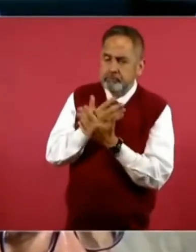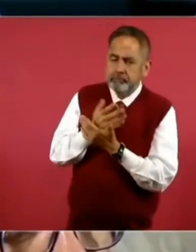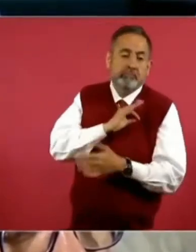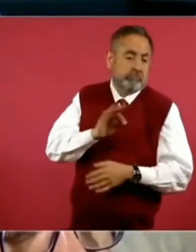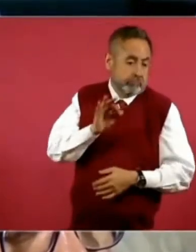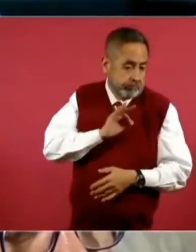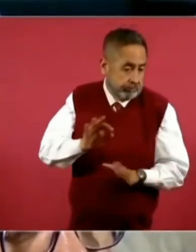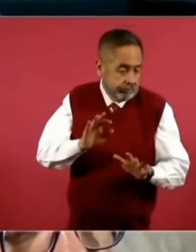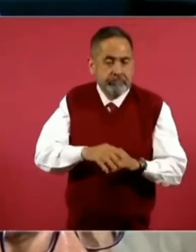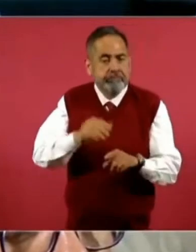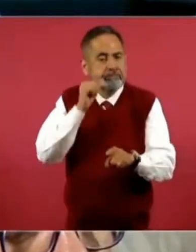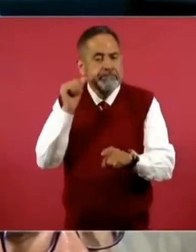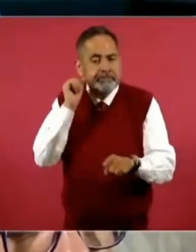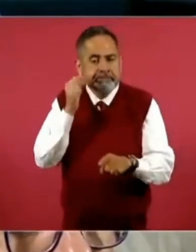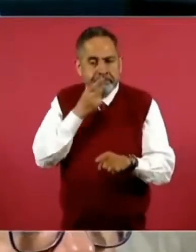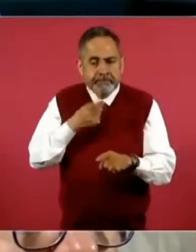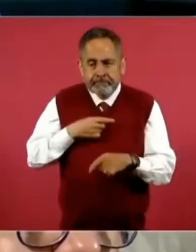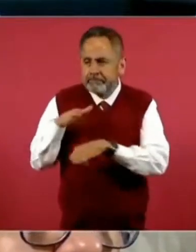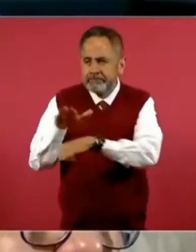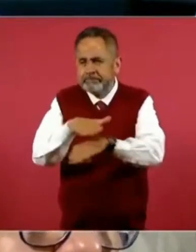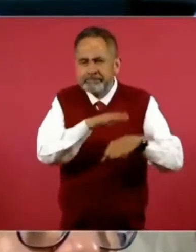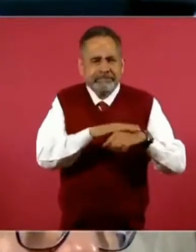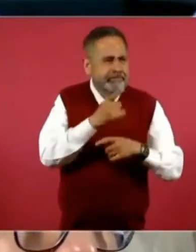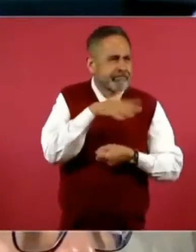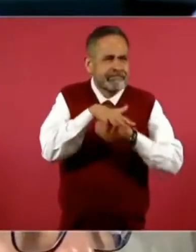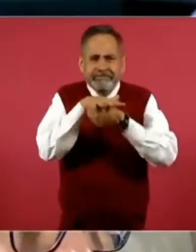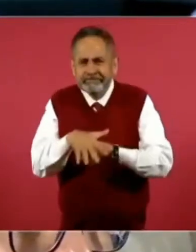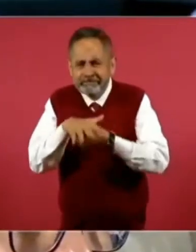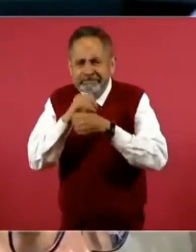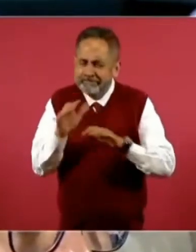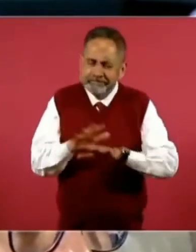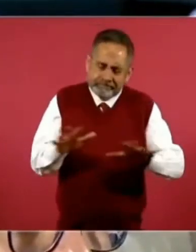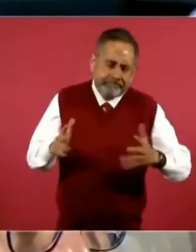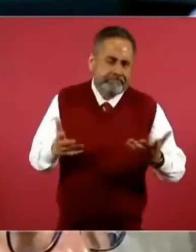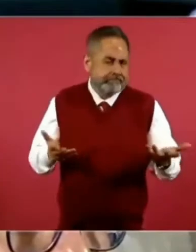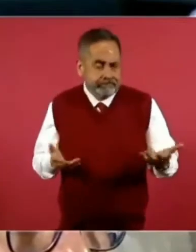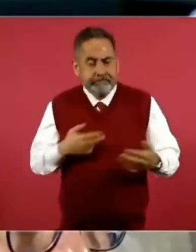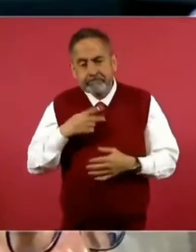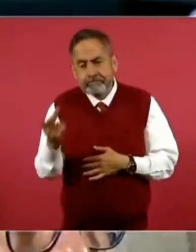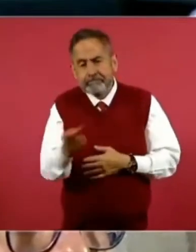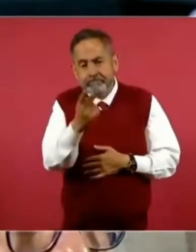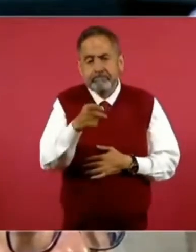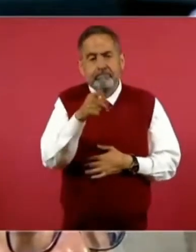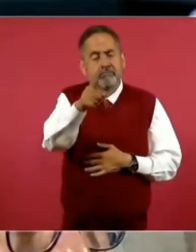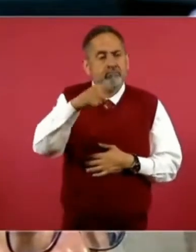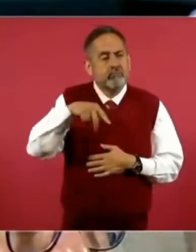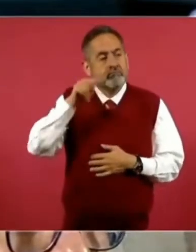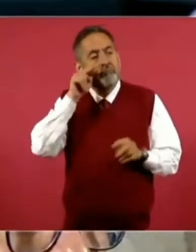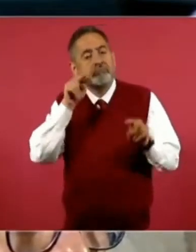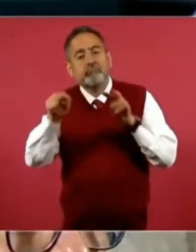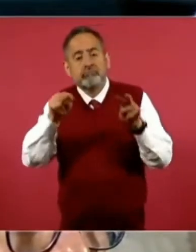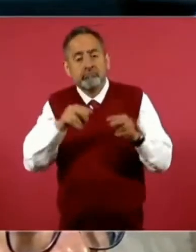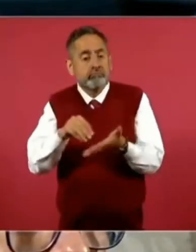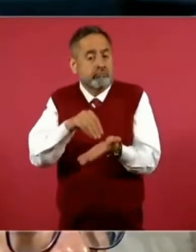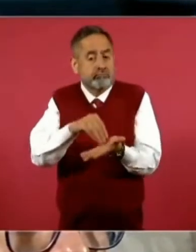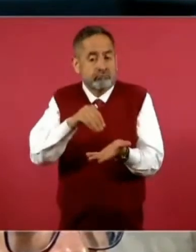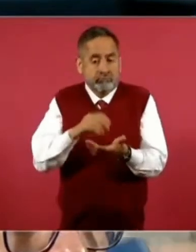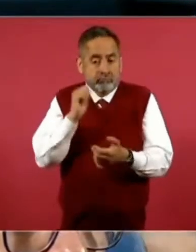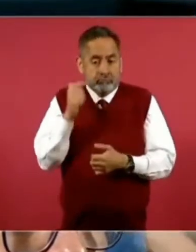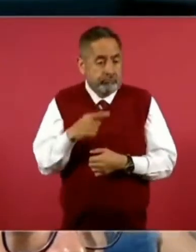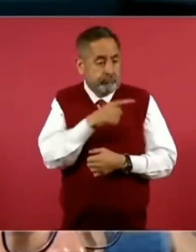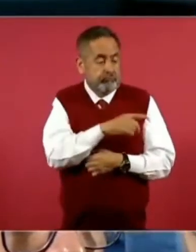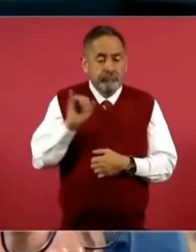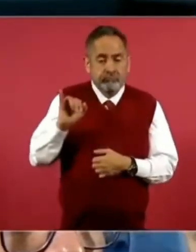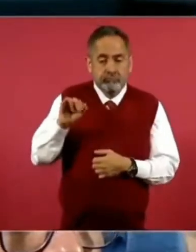no… llamaba que no hubiera presiones. Quisiera preguntarle si justo ustedes observan que todavía se puede hacer algo en el